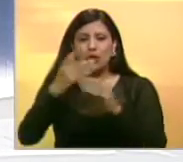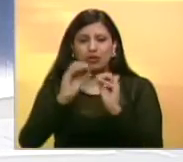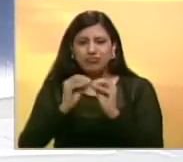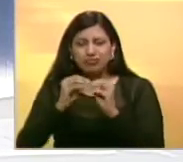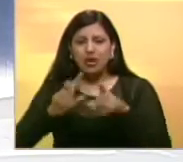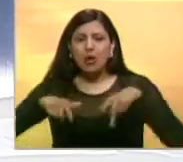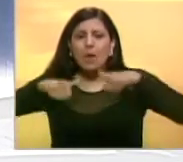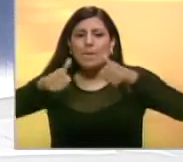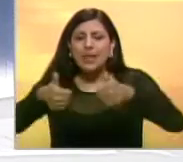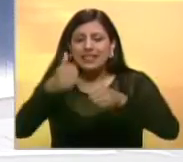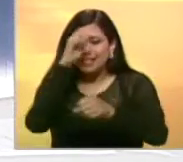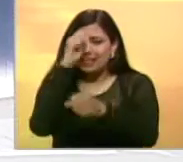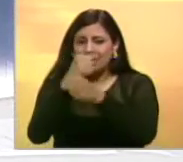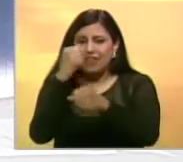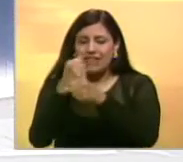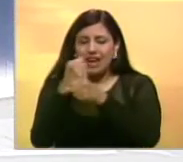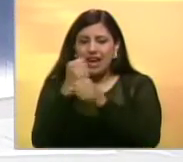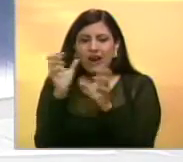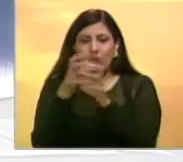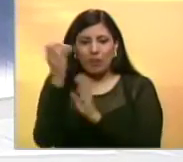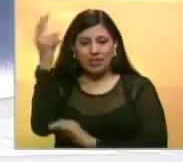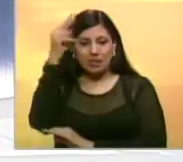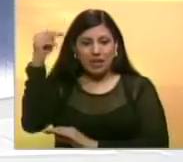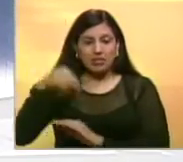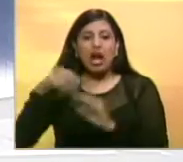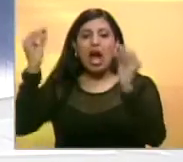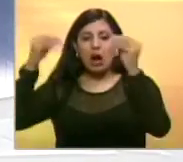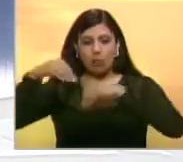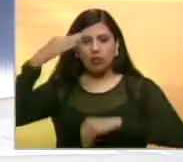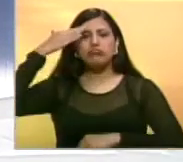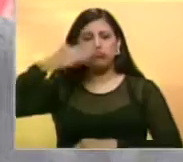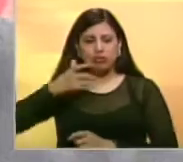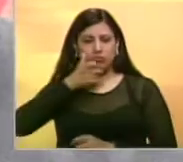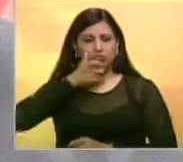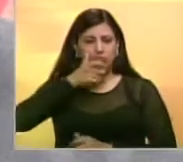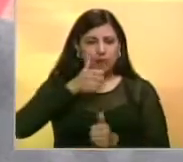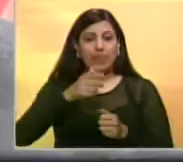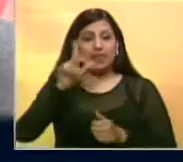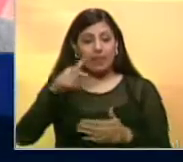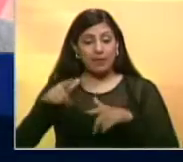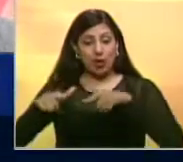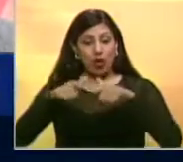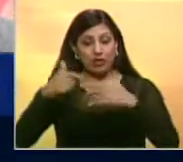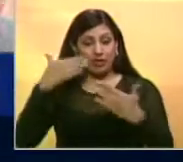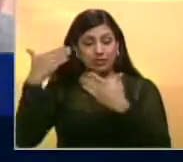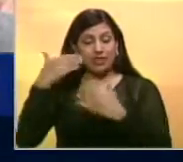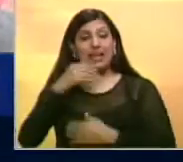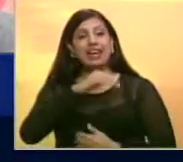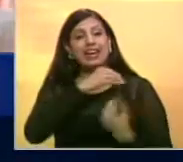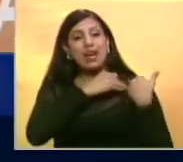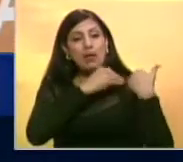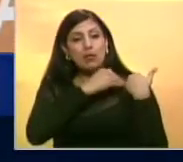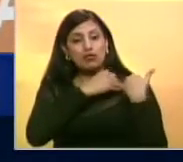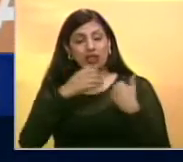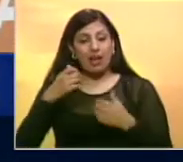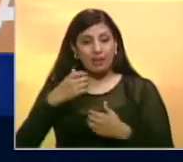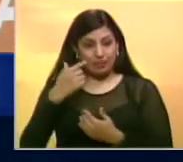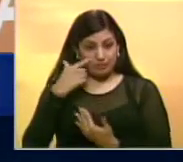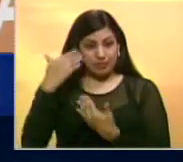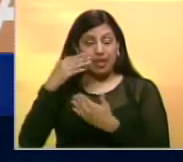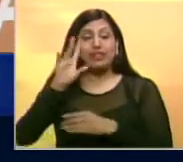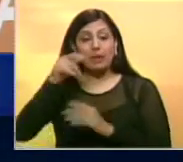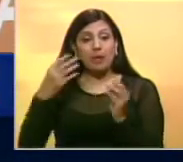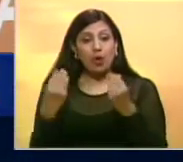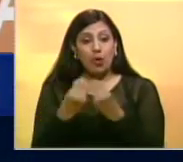instalación del nuevo período legislativo, fue acordada con la Guardia Nacional. El también coordinador encargado de Voluntad Popular, señaló que estará